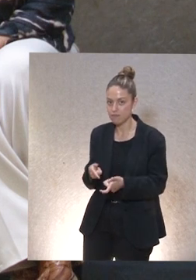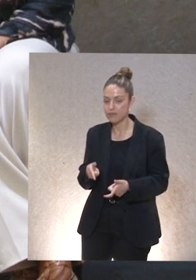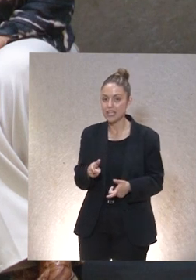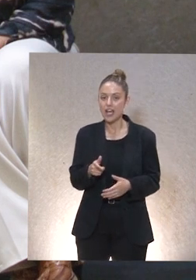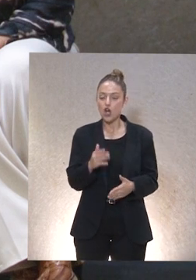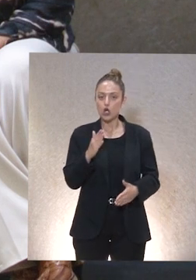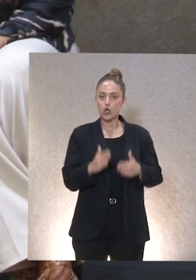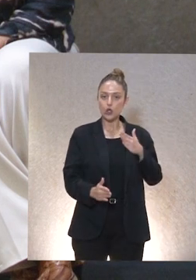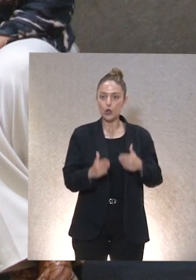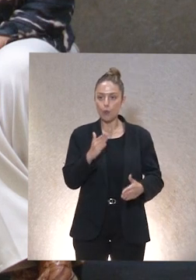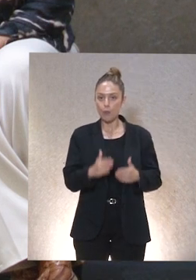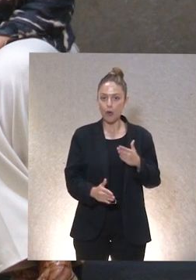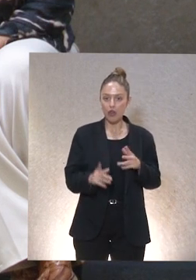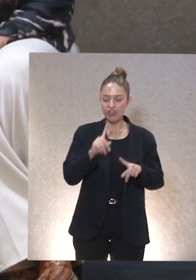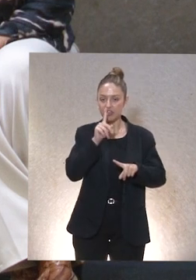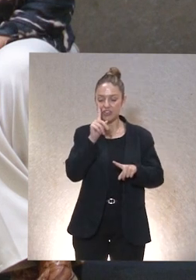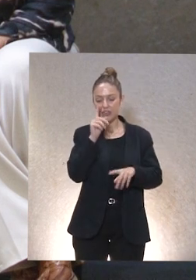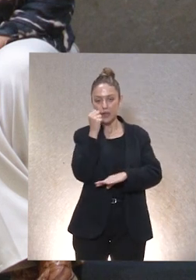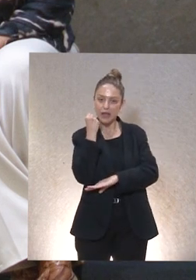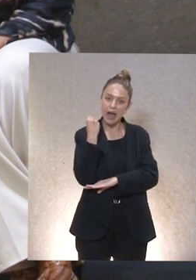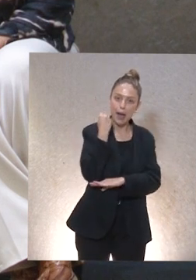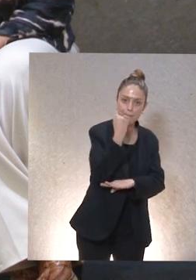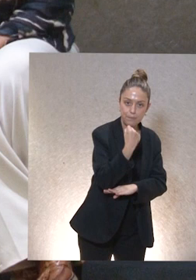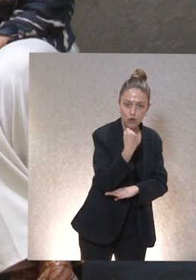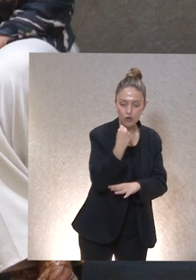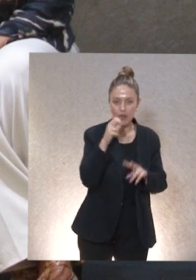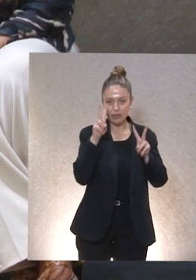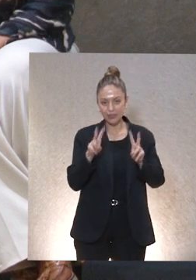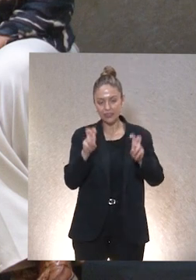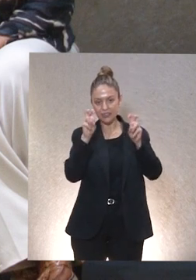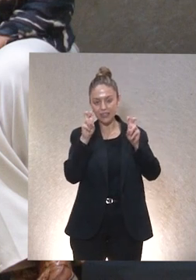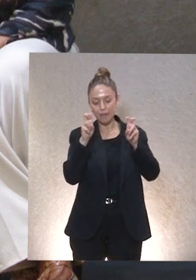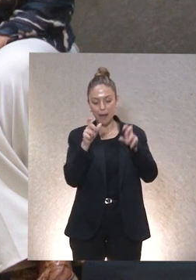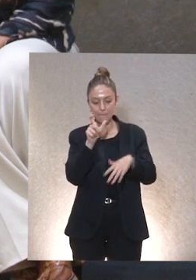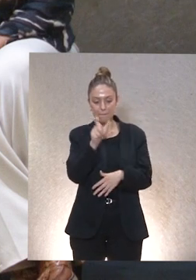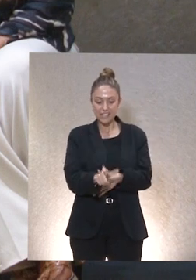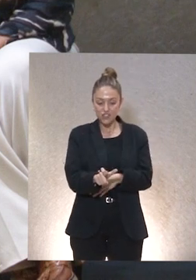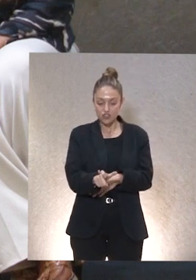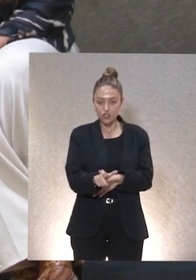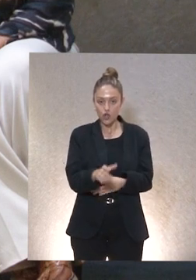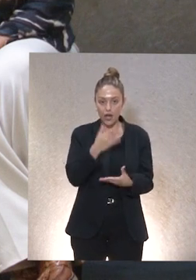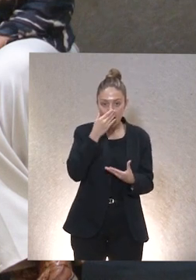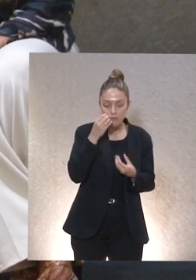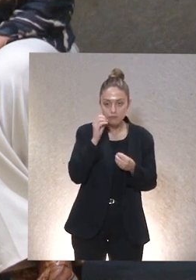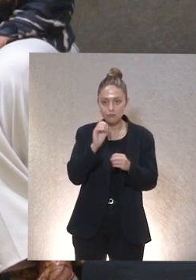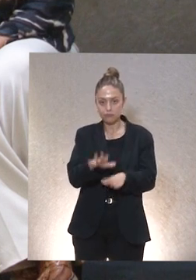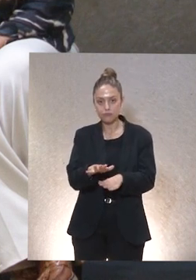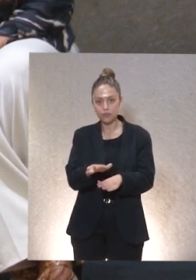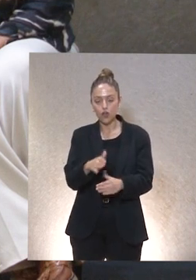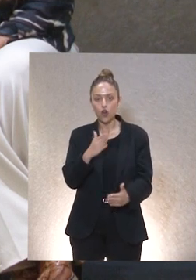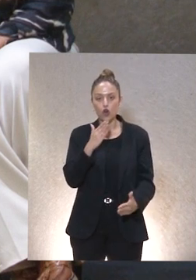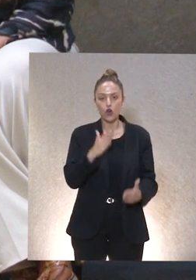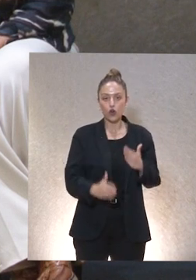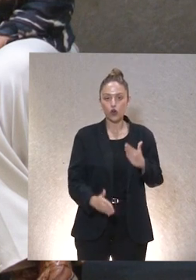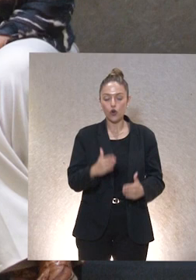cuestiones precisas de apoyo en el marco de cuidado que te hace una persona, entonces el robot pasa a ser